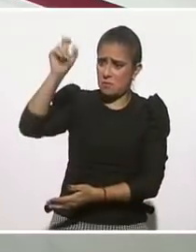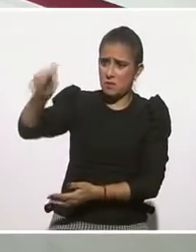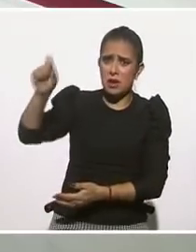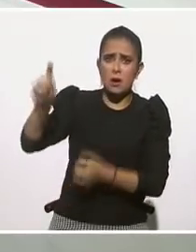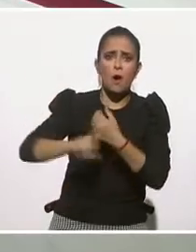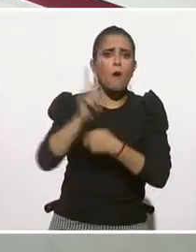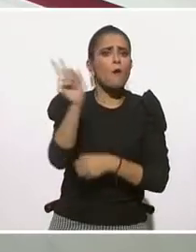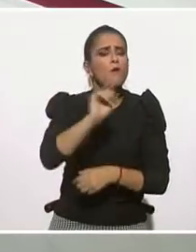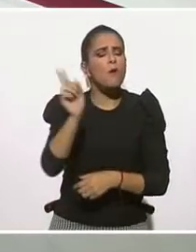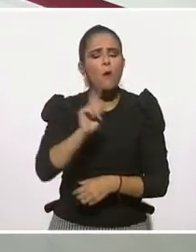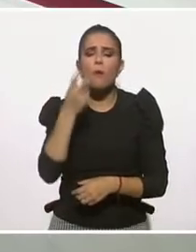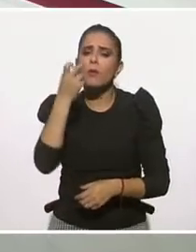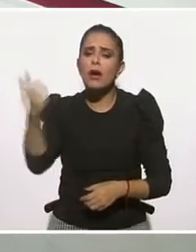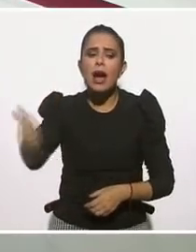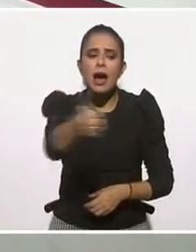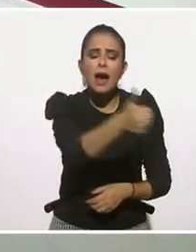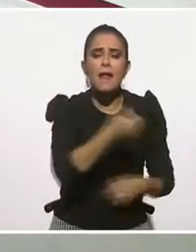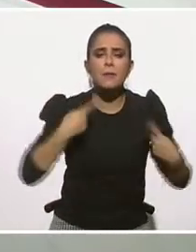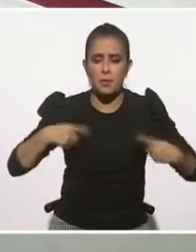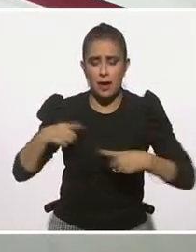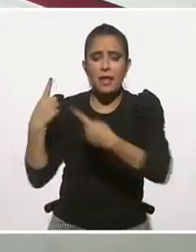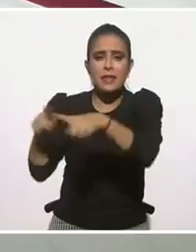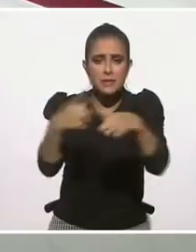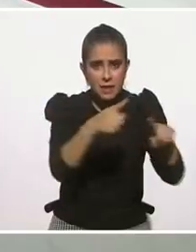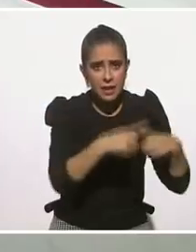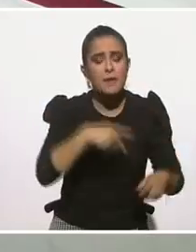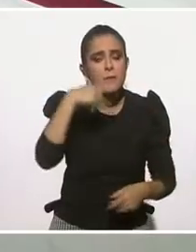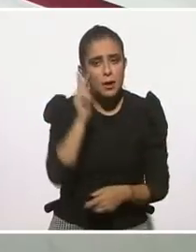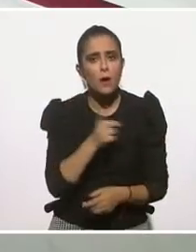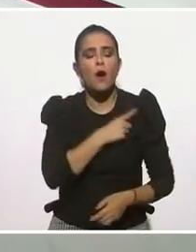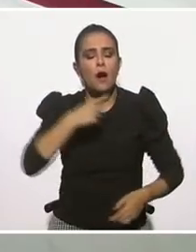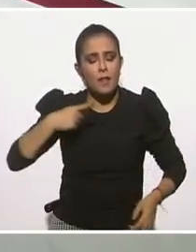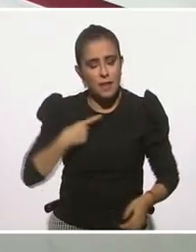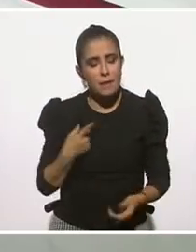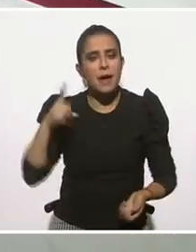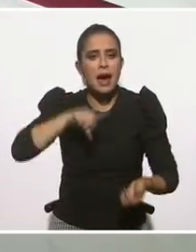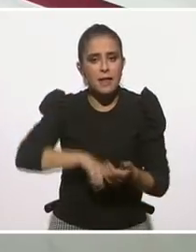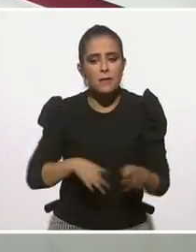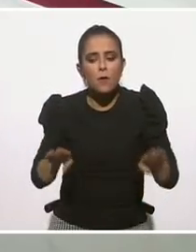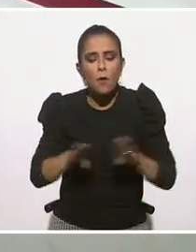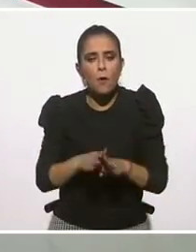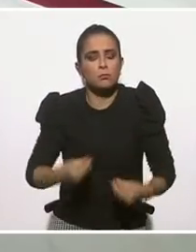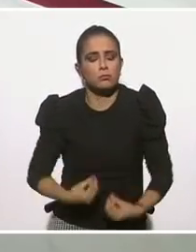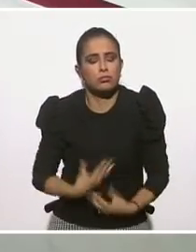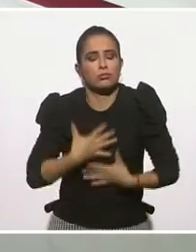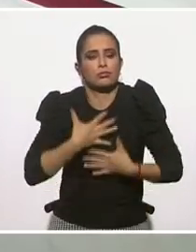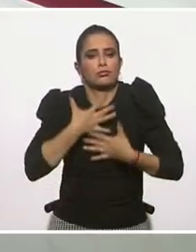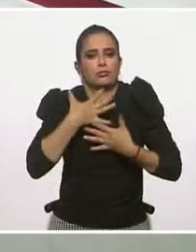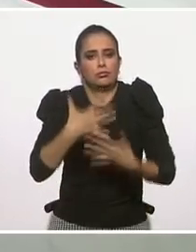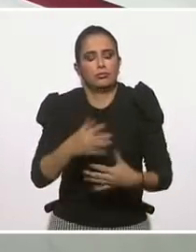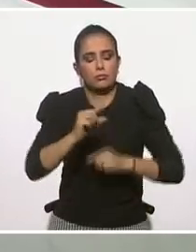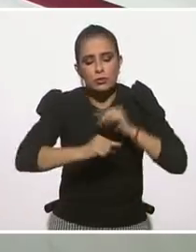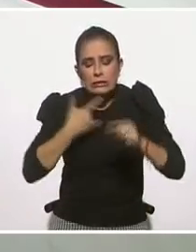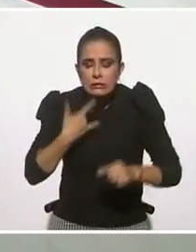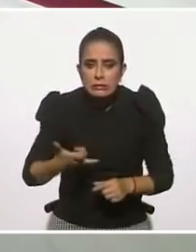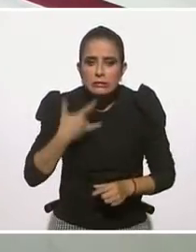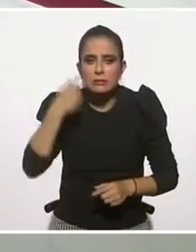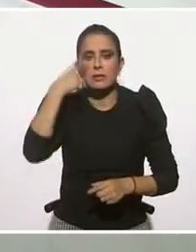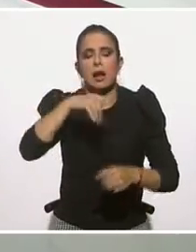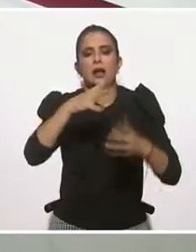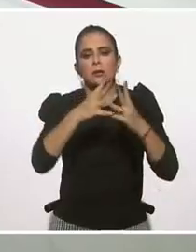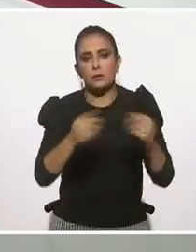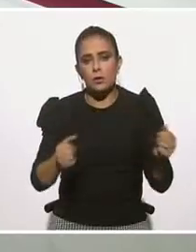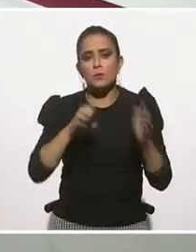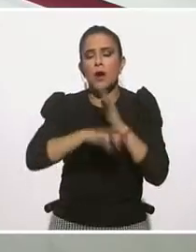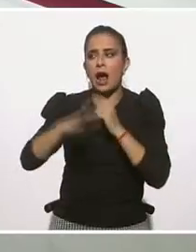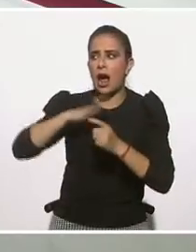importante. Yo les recomiendo a quienes sean un poco más inquietos, la Universidad Montesina y la Universidad Johns Hopkins, con quien de repente colaboramos, ellos están